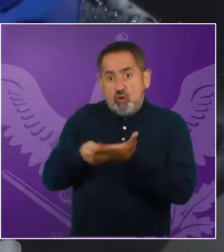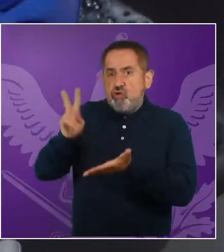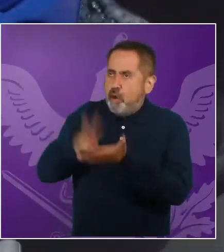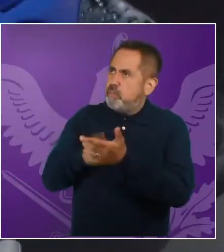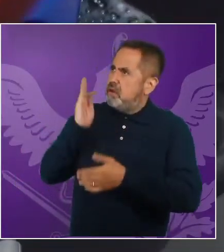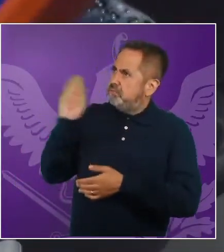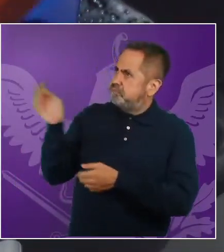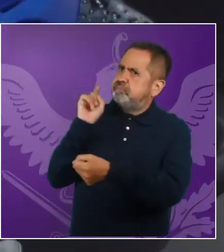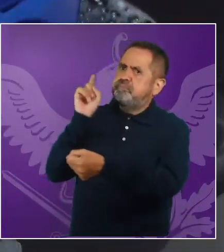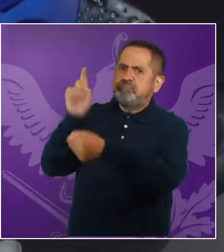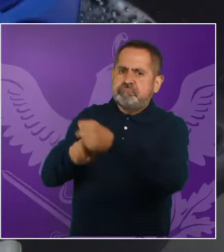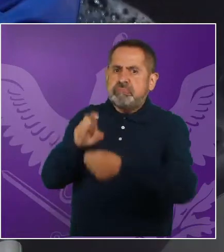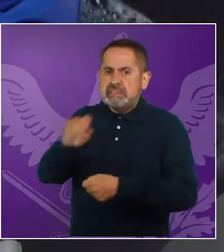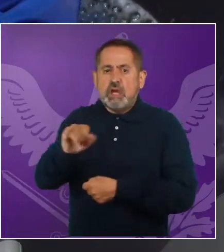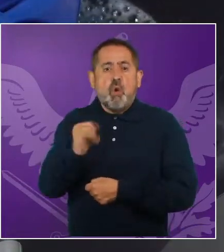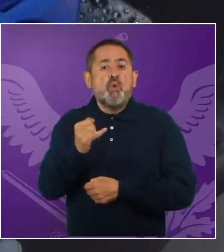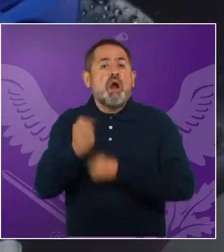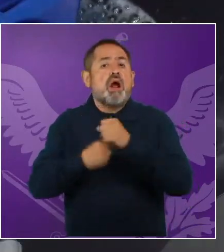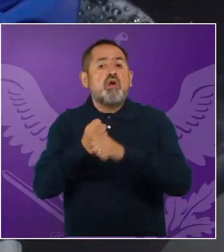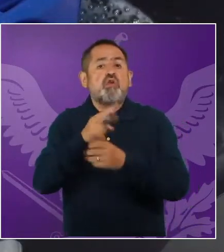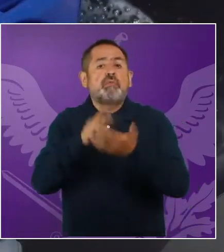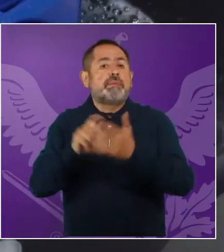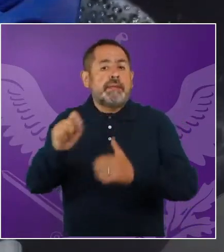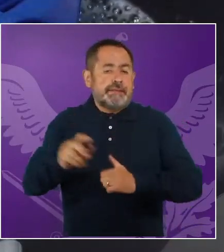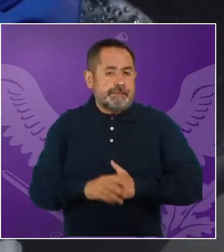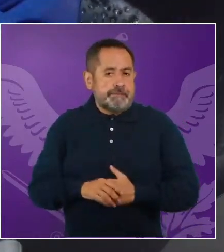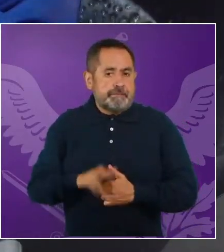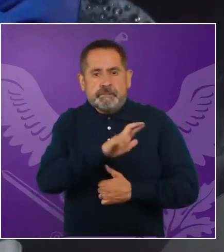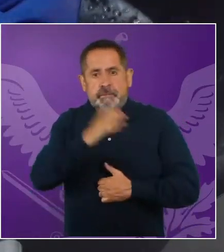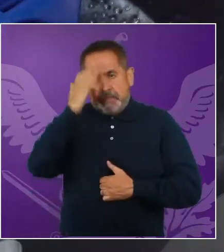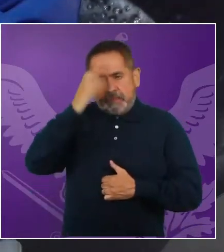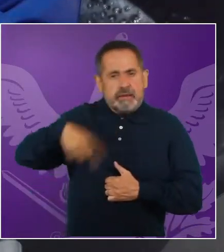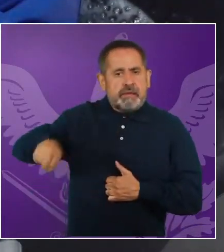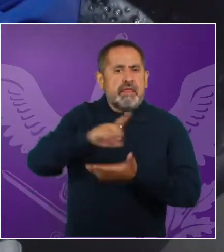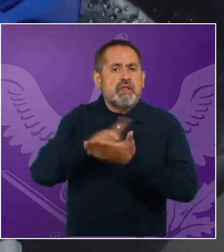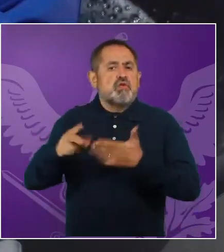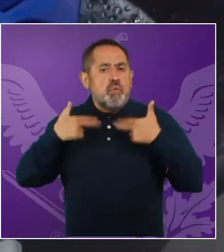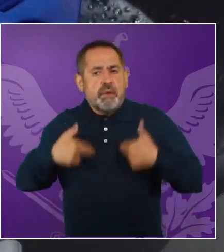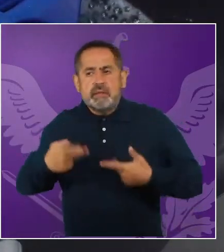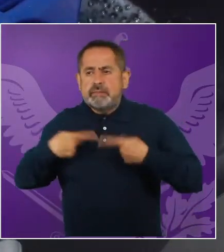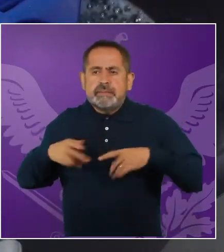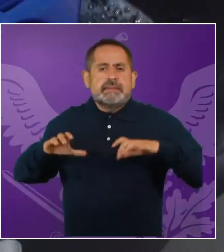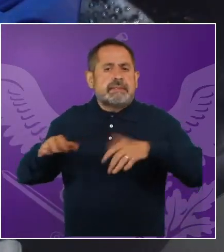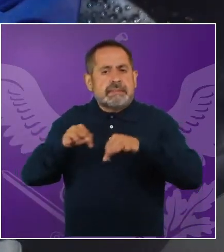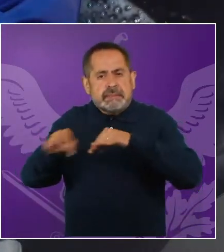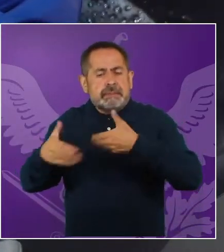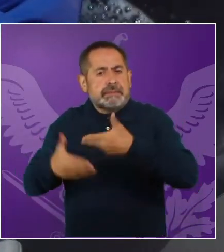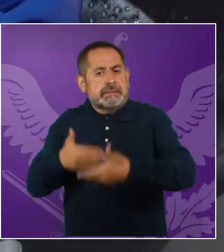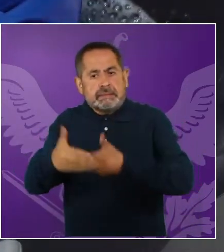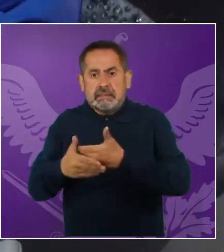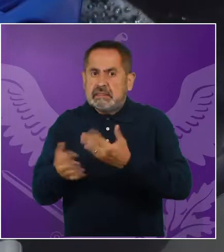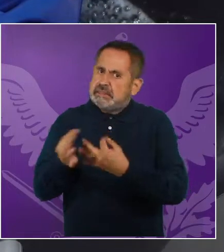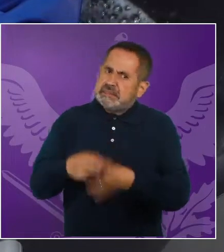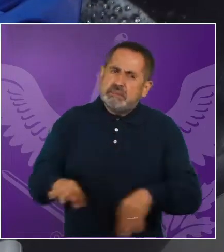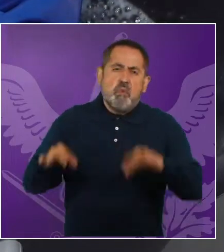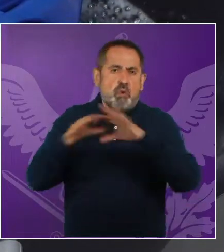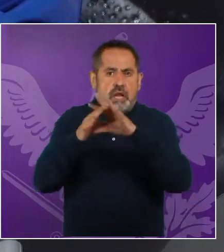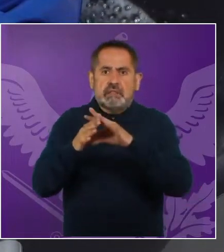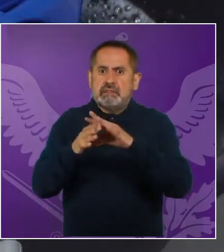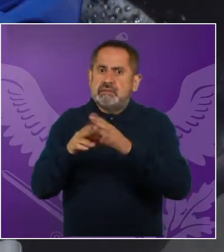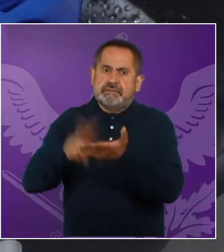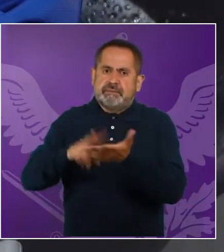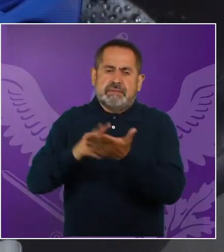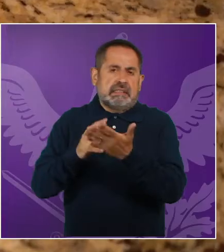en julio de 2020. El reconocimiento de los derechos humanos y laborales de las trabajadoras del hogar resulta de relevancia